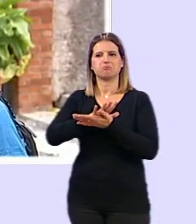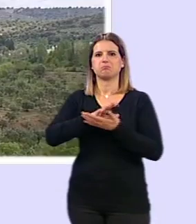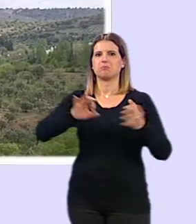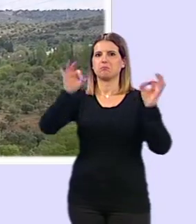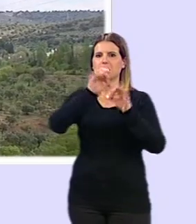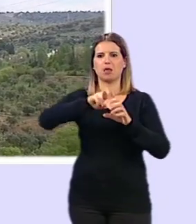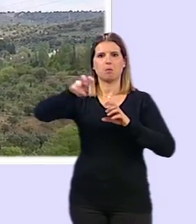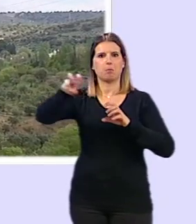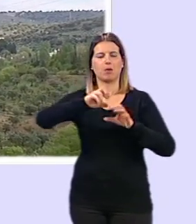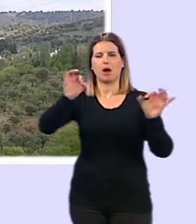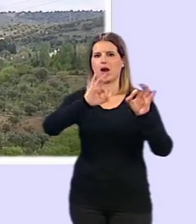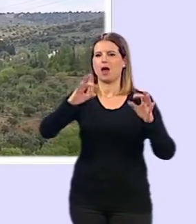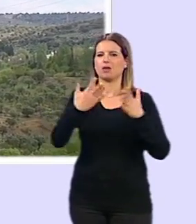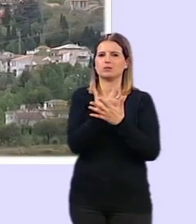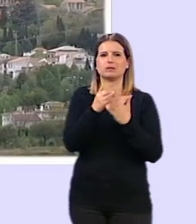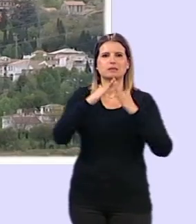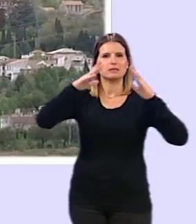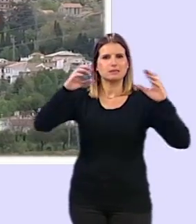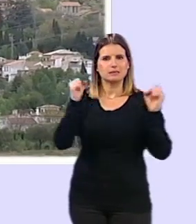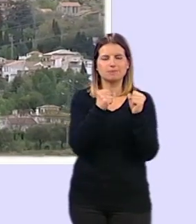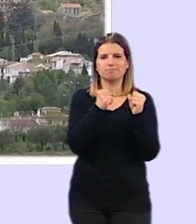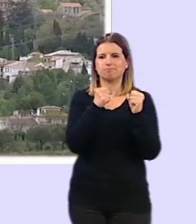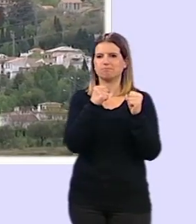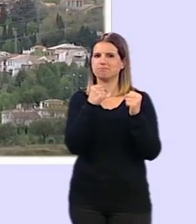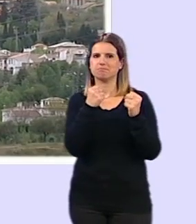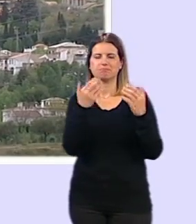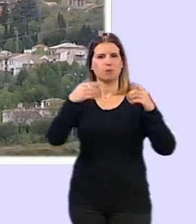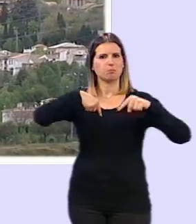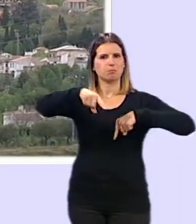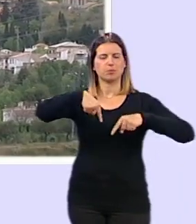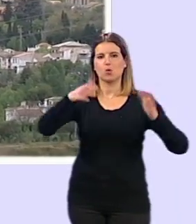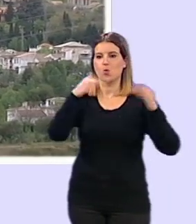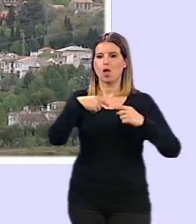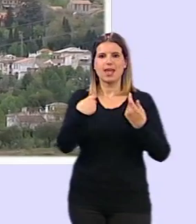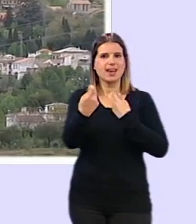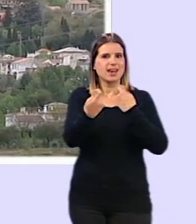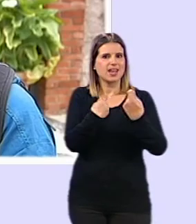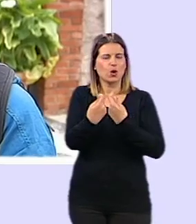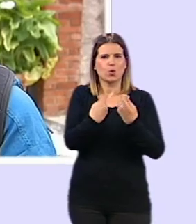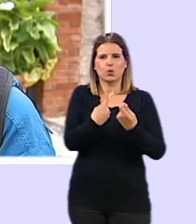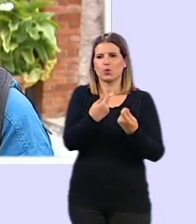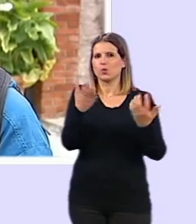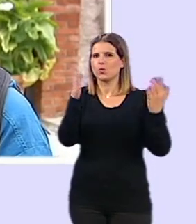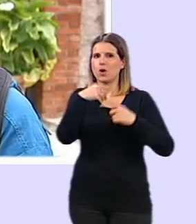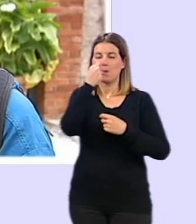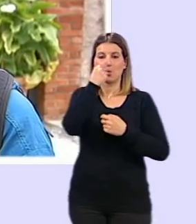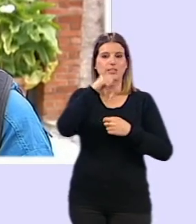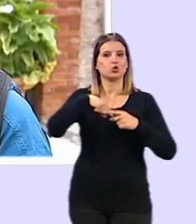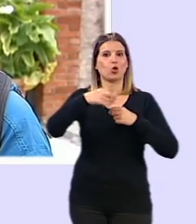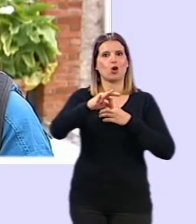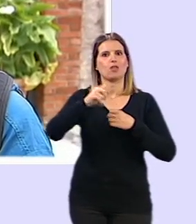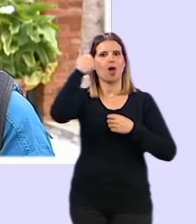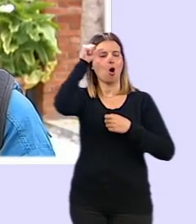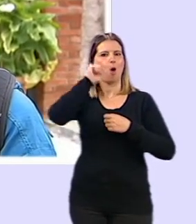estamos todos muy encerraditos y la verdad es que poco movimiento. No hay ningún negocio pues hay un panadero que pasa todos los días